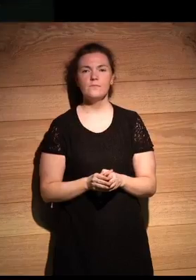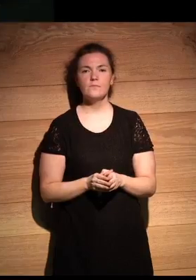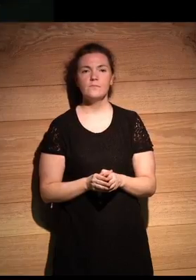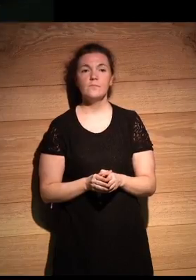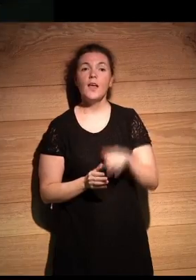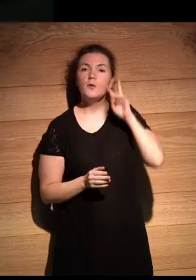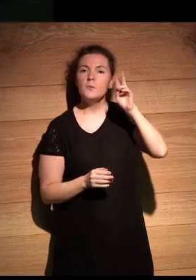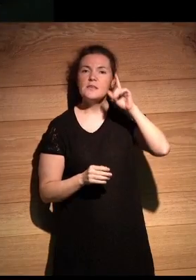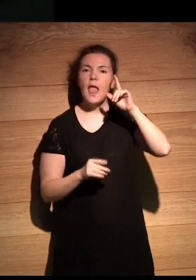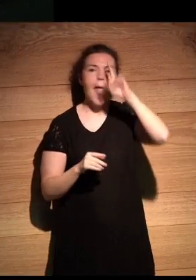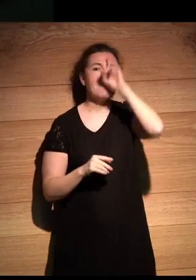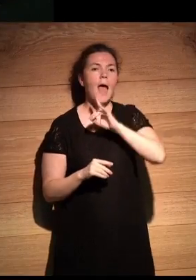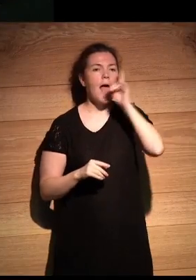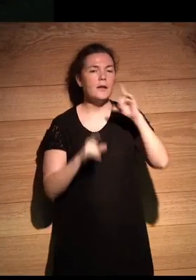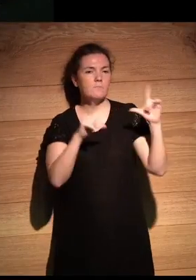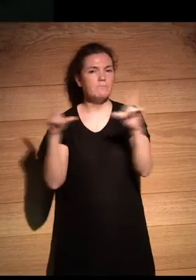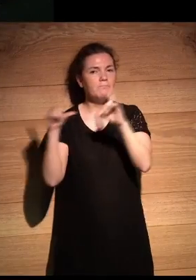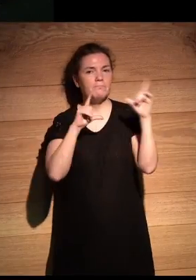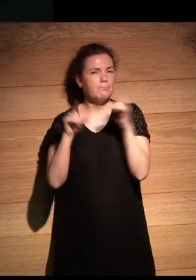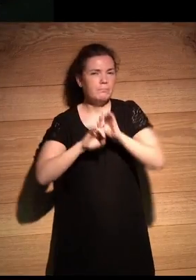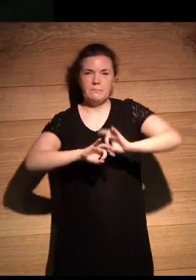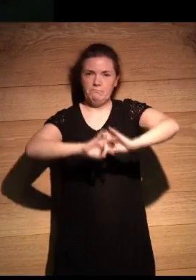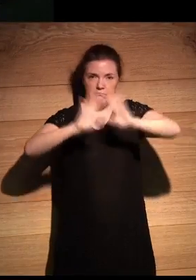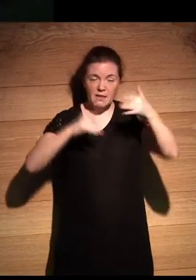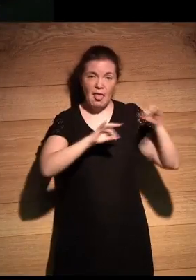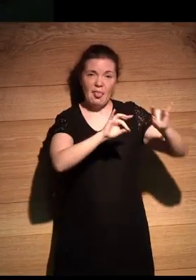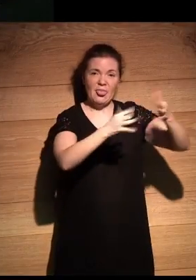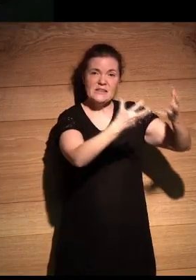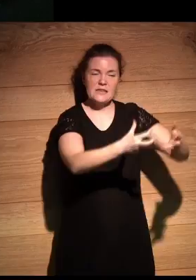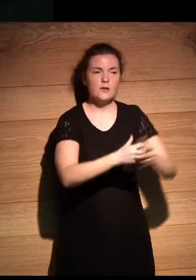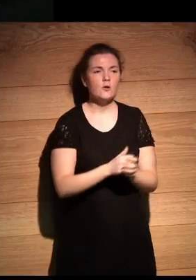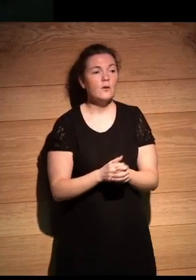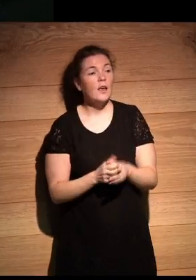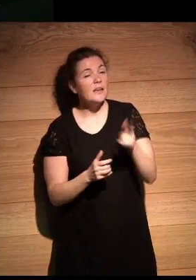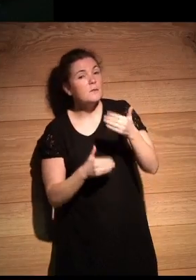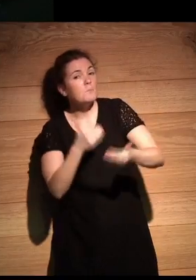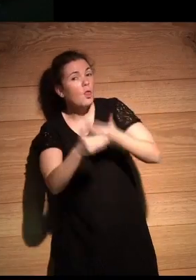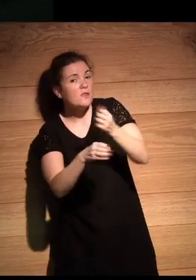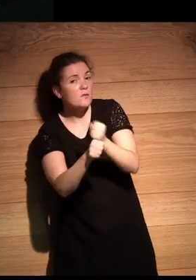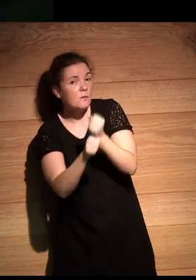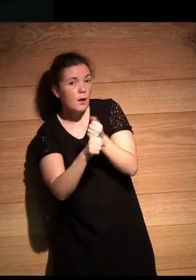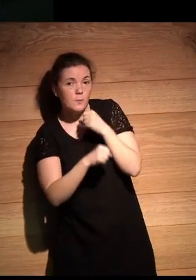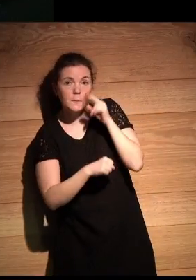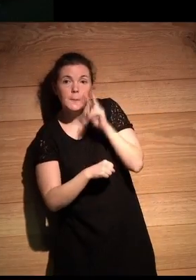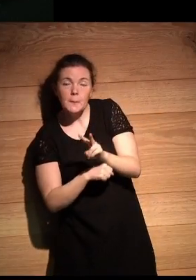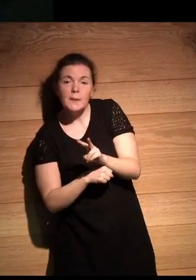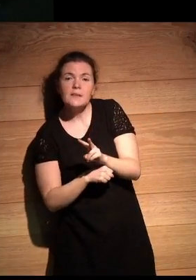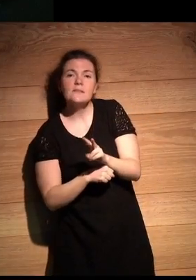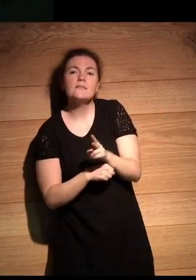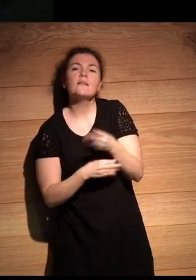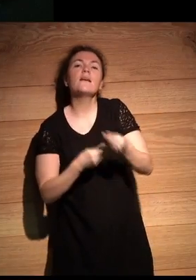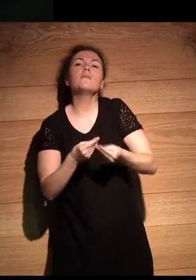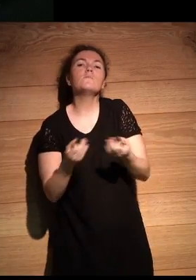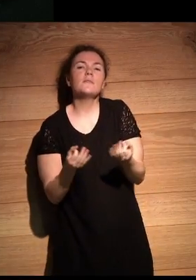Imágenes más iconográficas, digamos, del desierto. En este proceso de trabajo, como veis, lo que vamos trazando